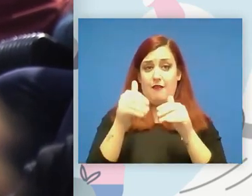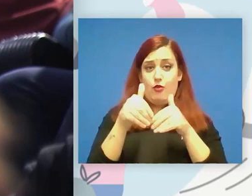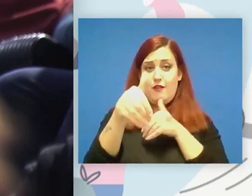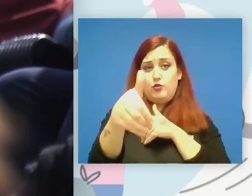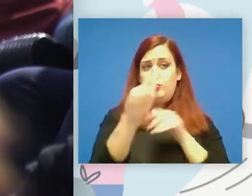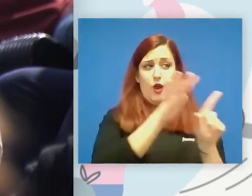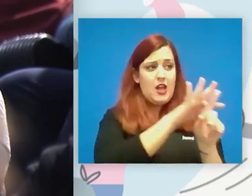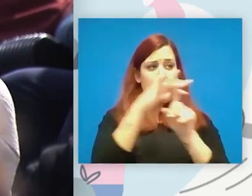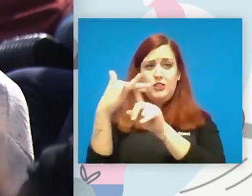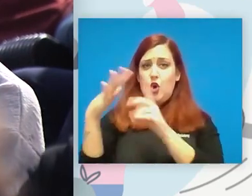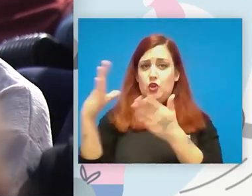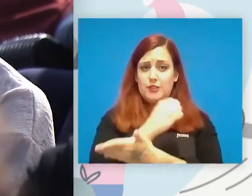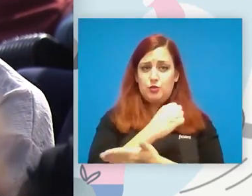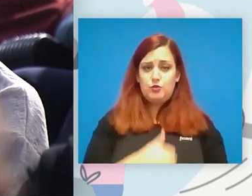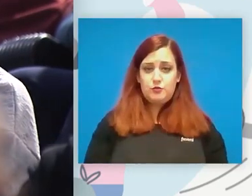contextos ¿no?